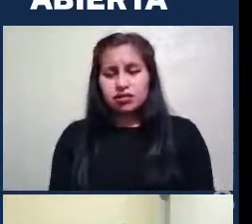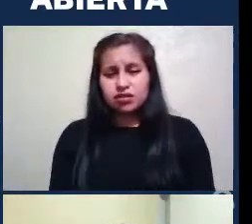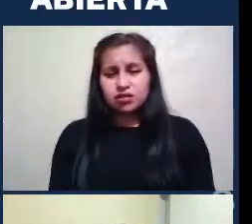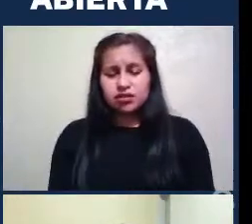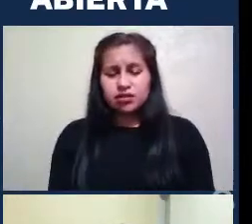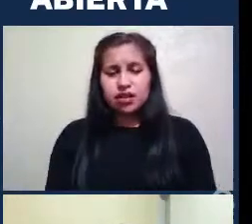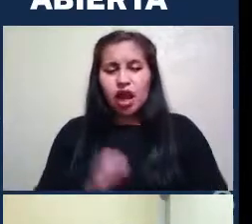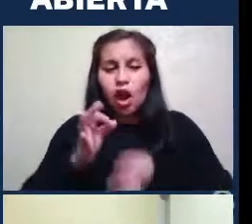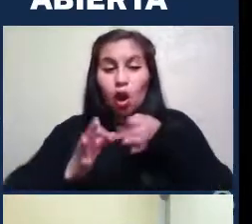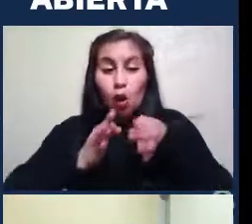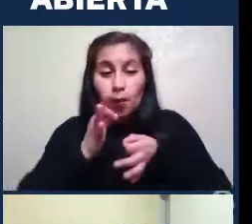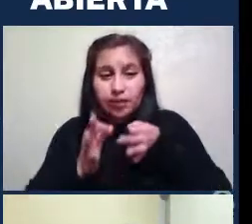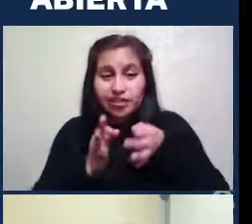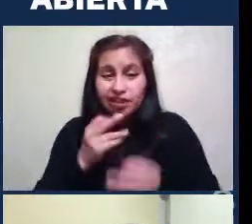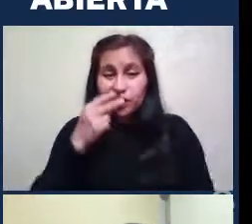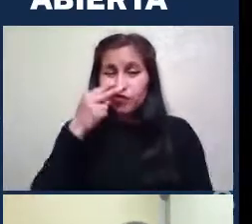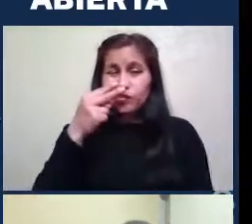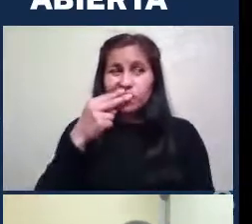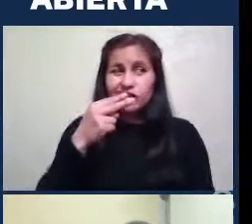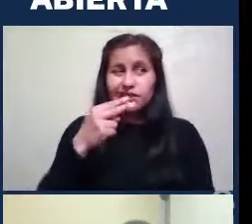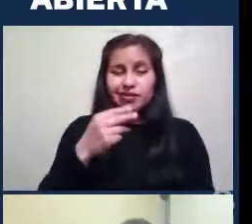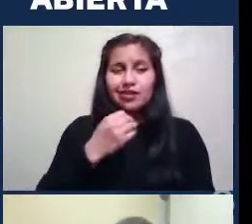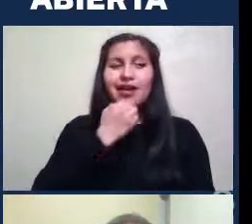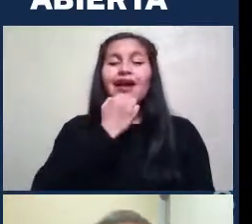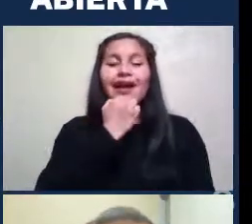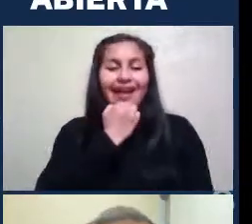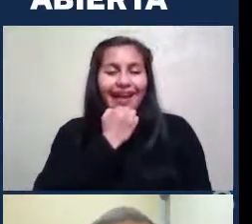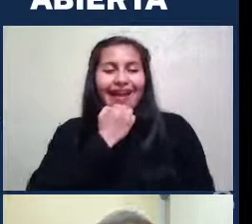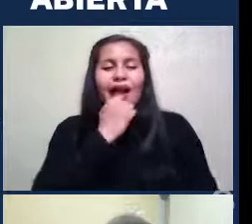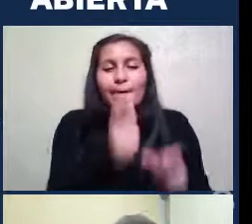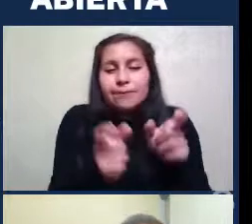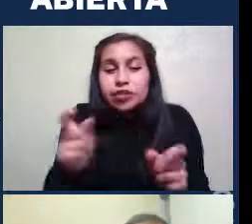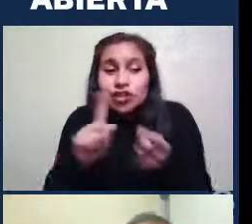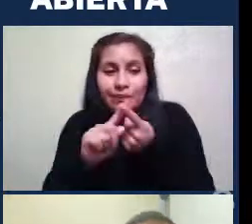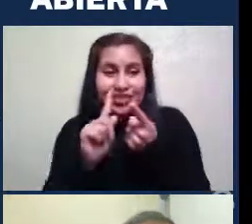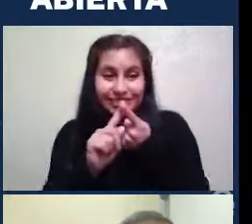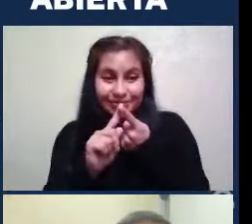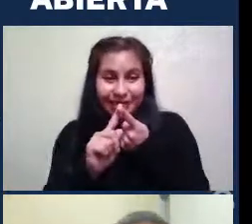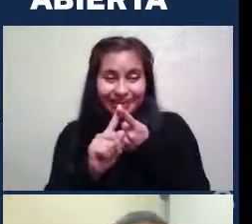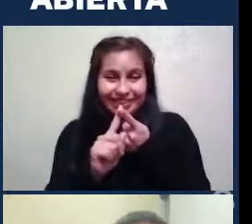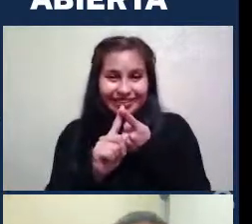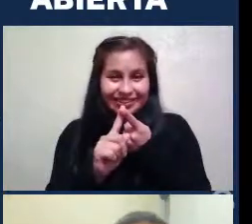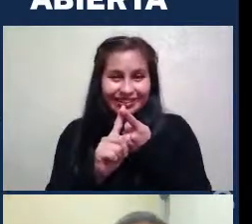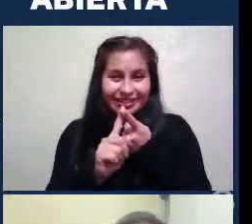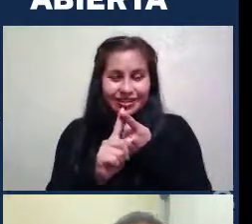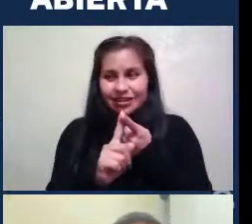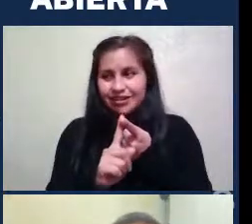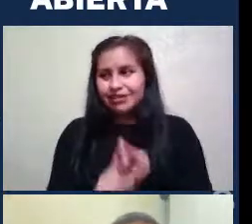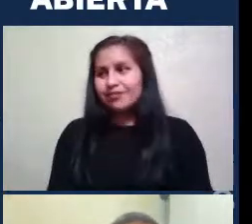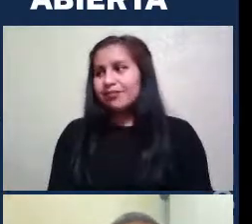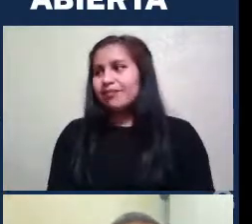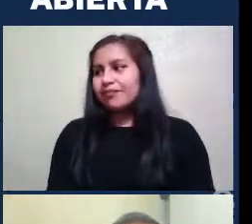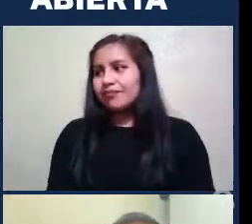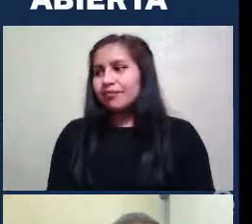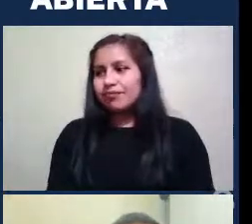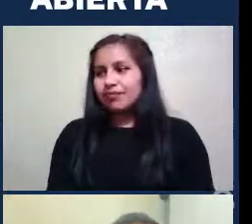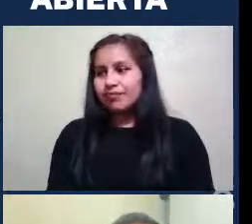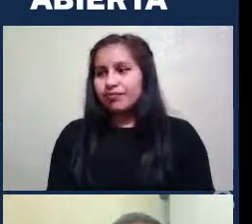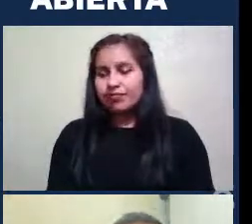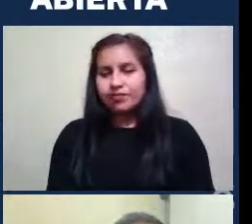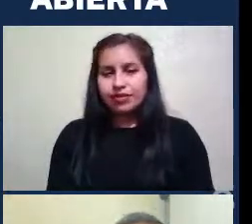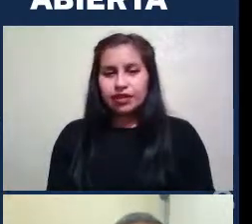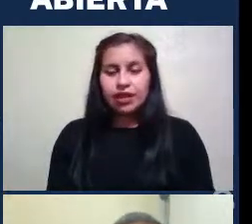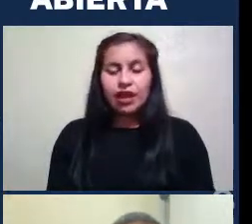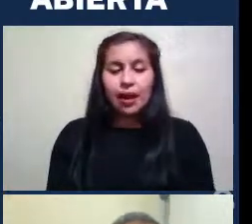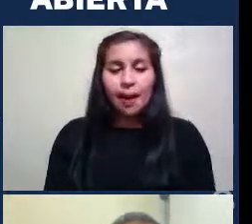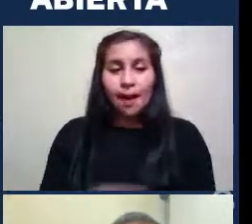chat. Aquí, claro, en los comentarios ha participado la gente. Aquí no los podía ver porque está... Si